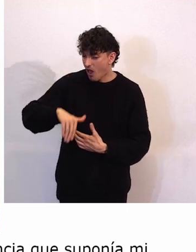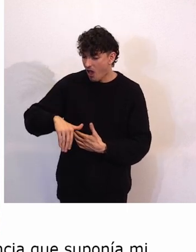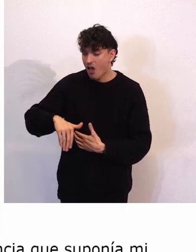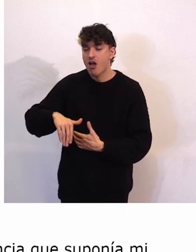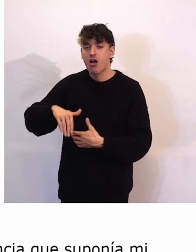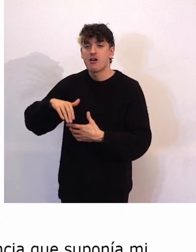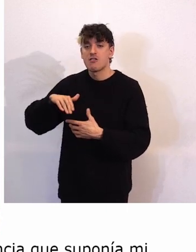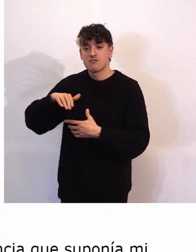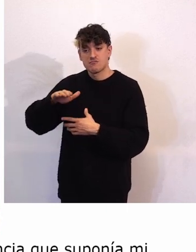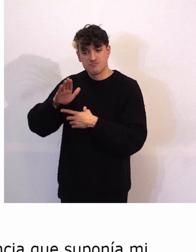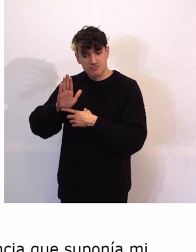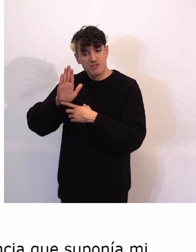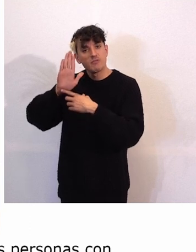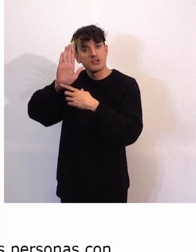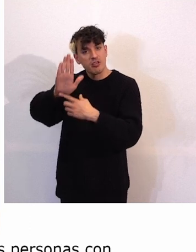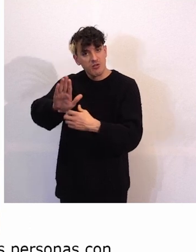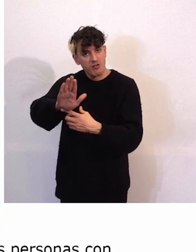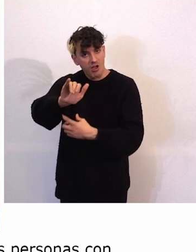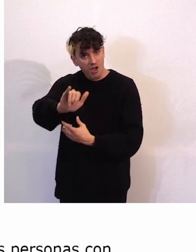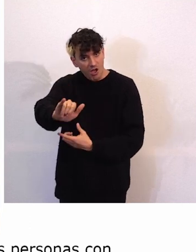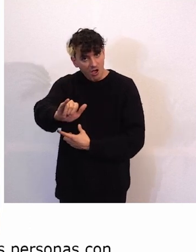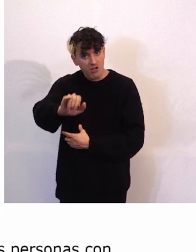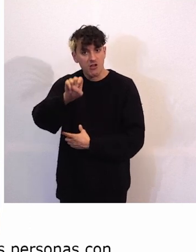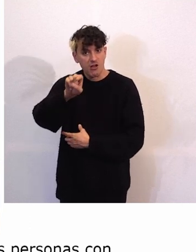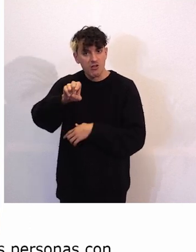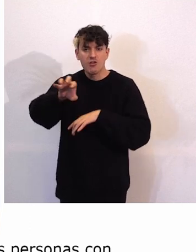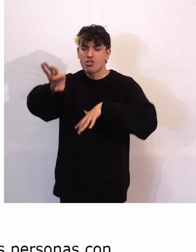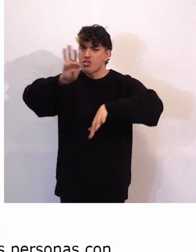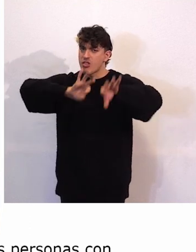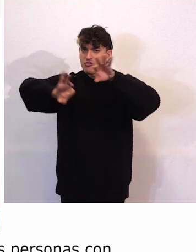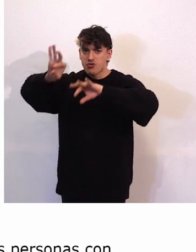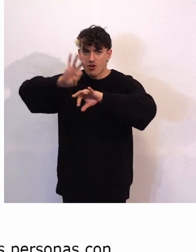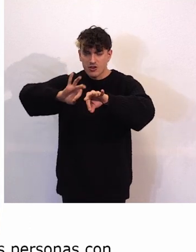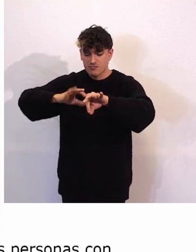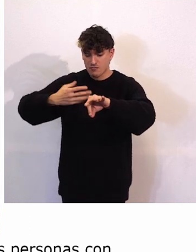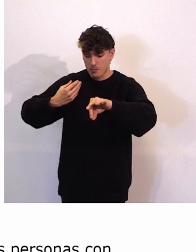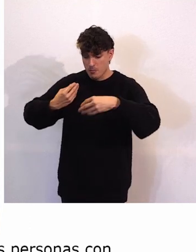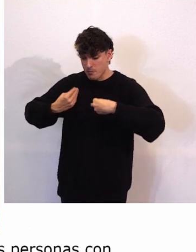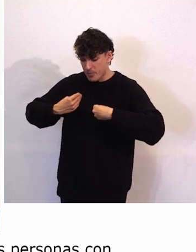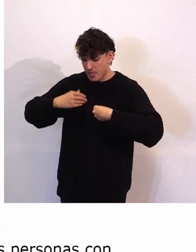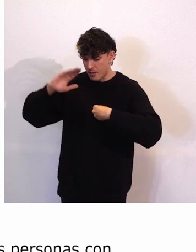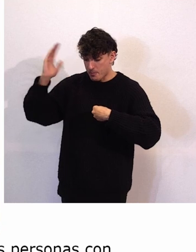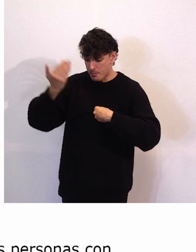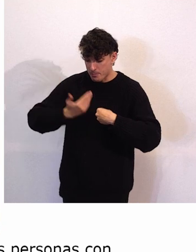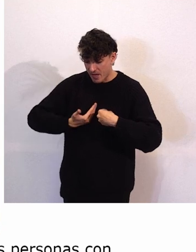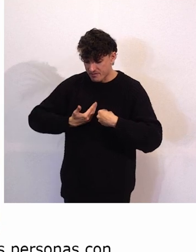en el lugar donde se toman muchas decisiones que afectaban a nuestras vidas. Pero